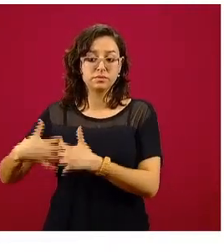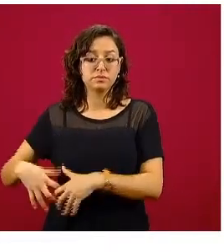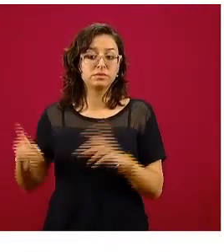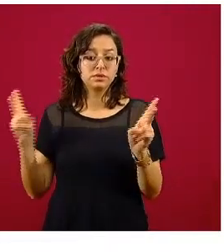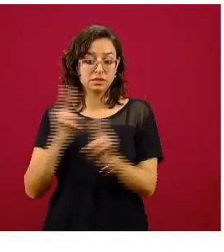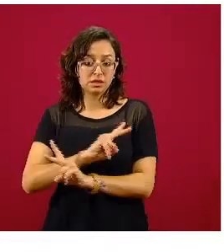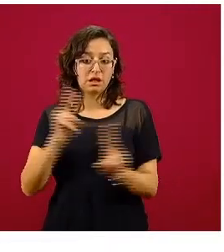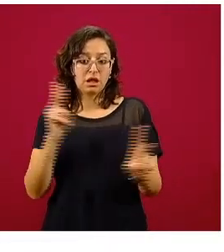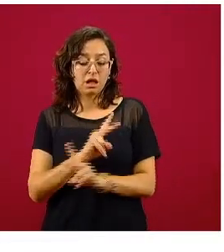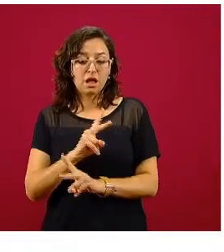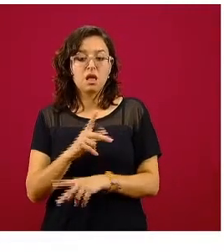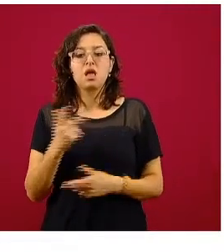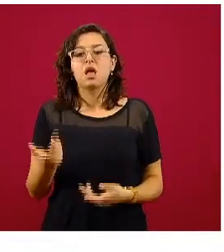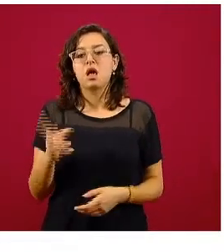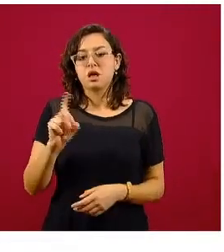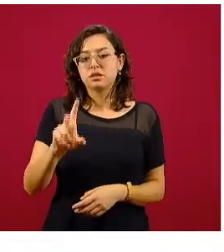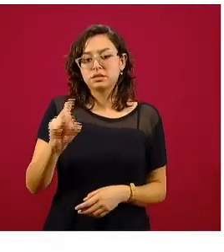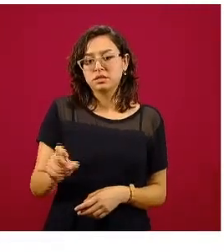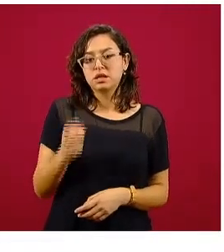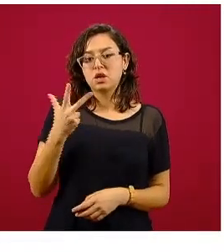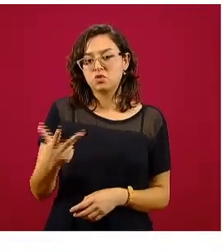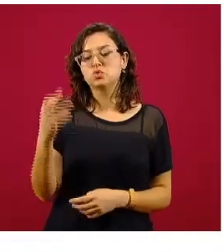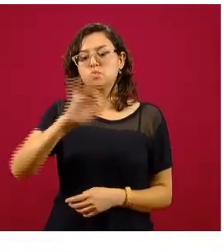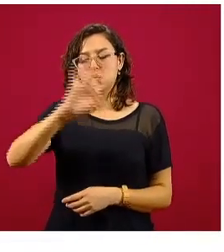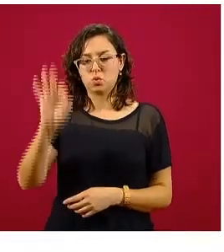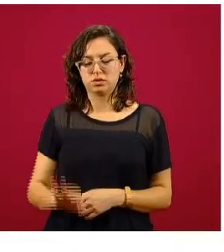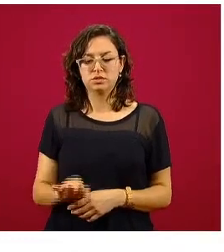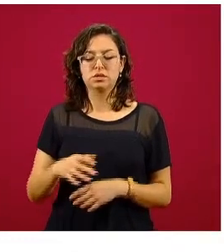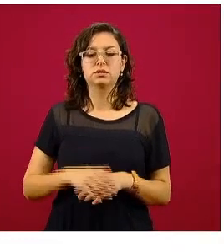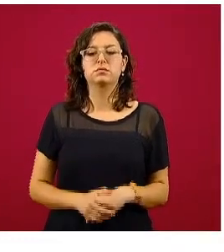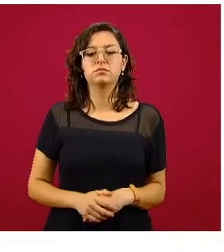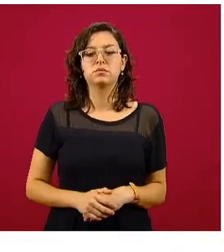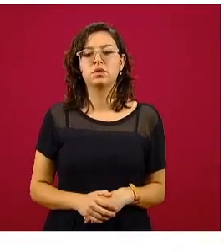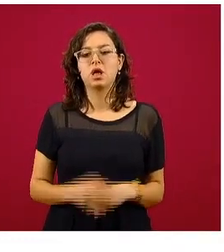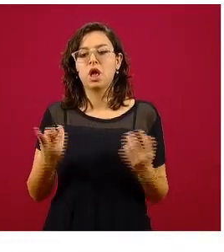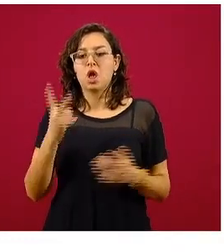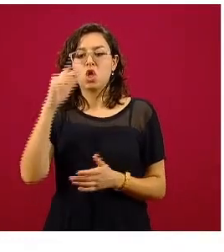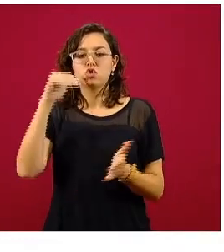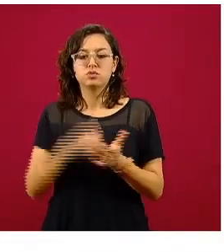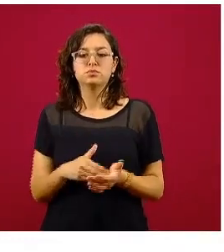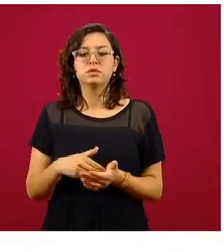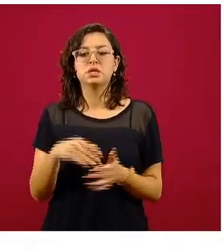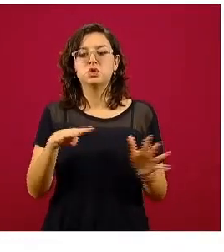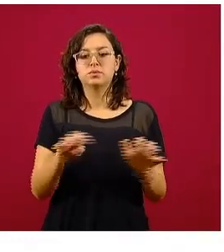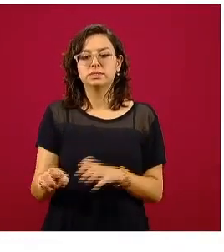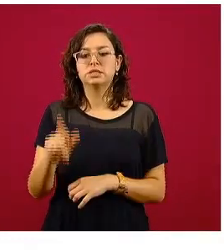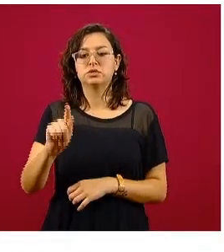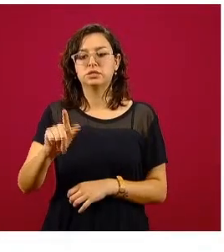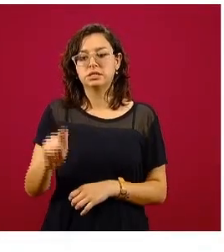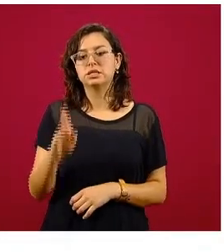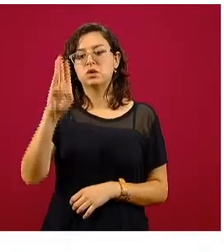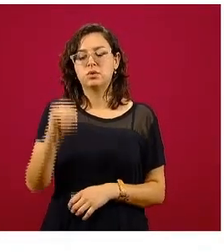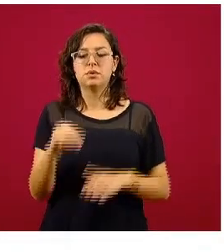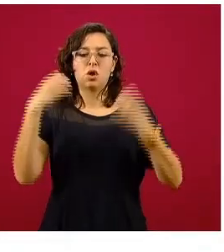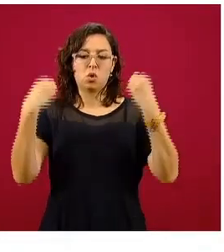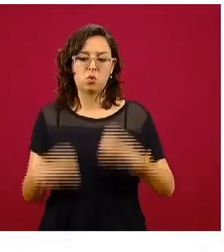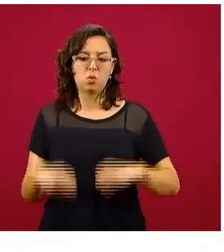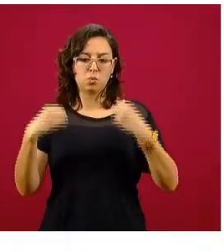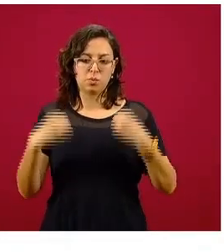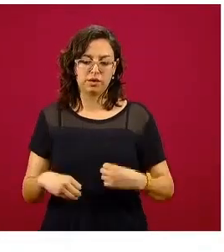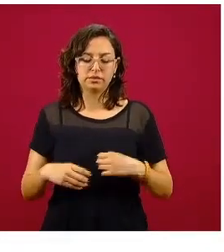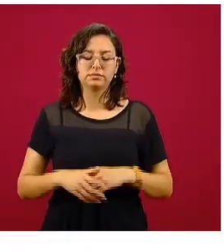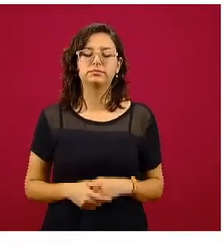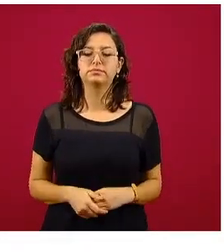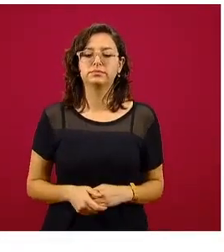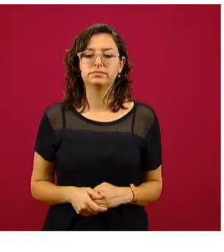disponible, la ocupación es del 38%. 2.979 de 7.784 que en un